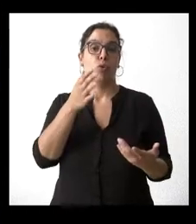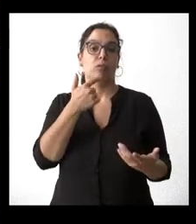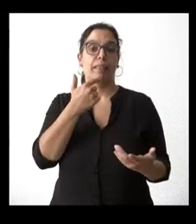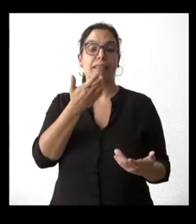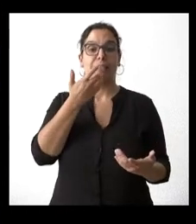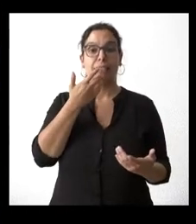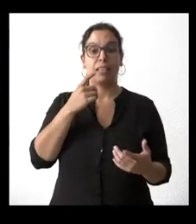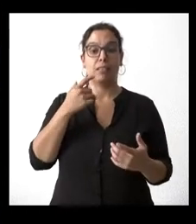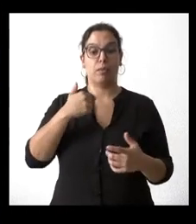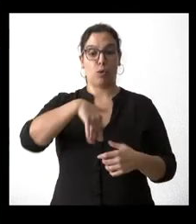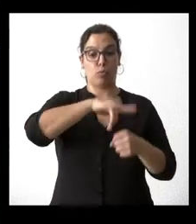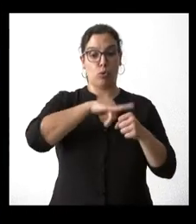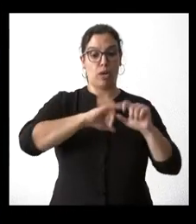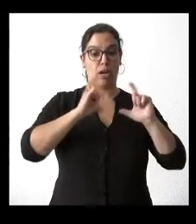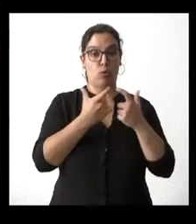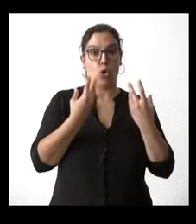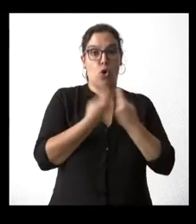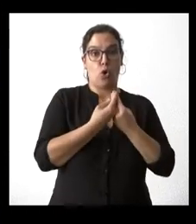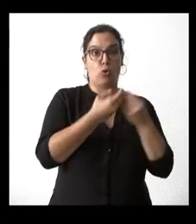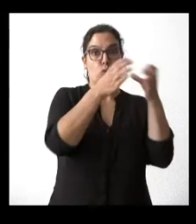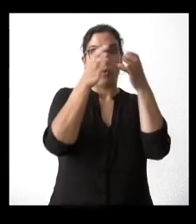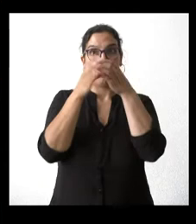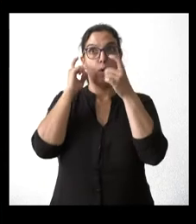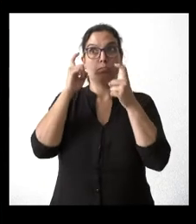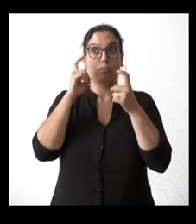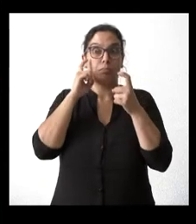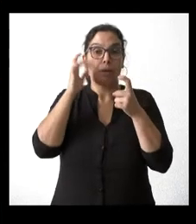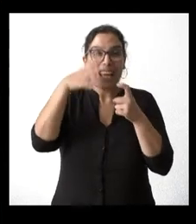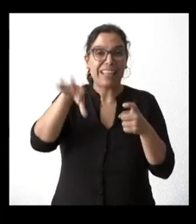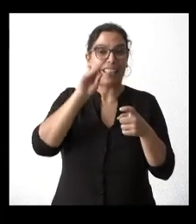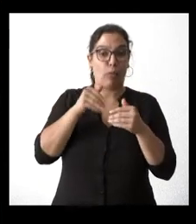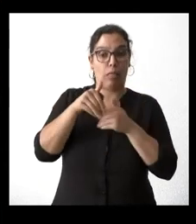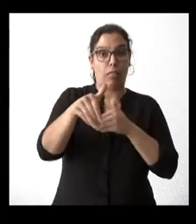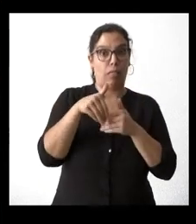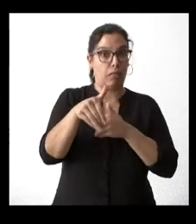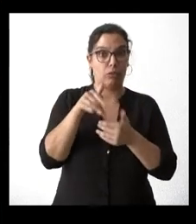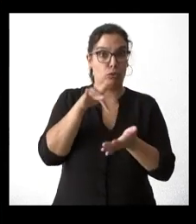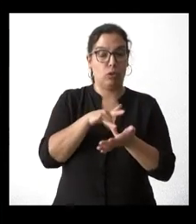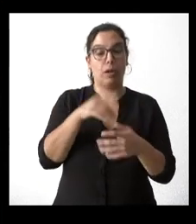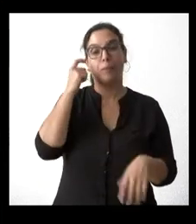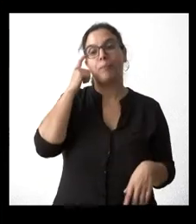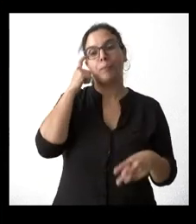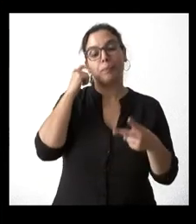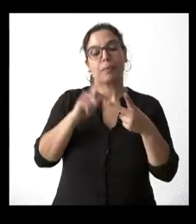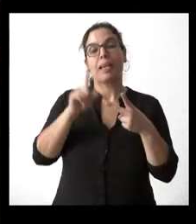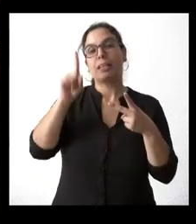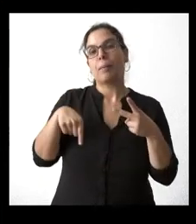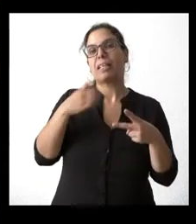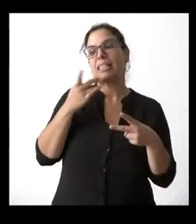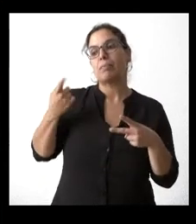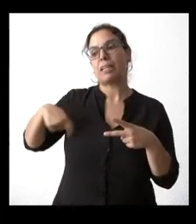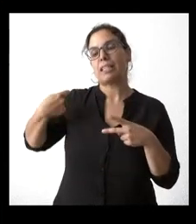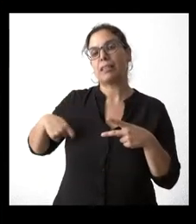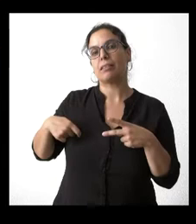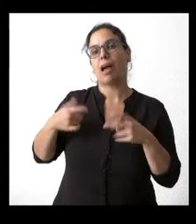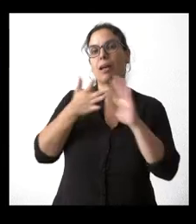grupos es el lunes, me imagino que será cuanto antes. Y si ha esbozado en el Consejo de Gobierno un poco las líneas que él pretende abordar